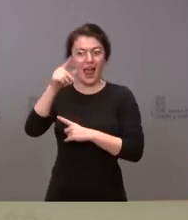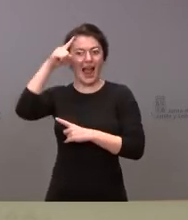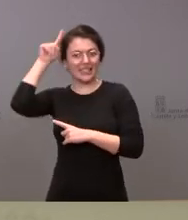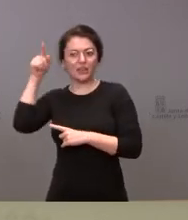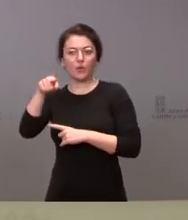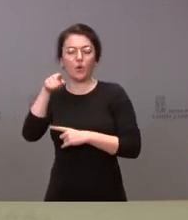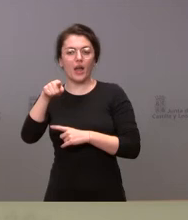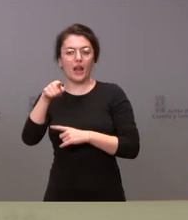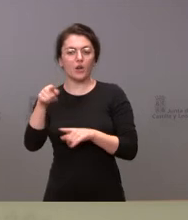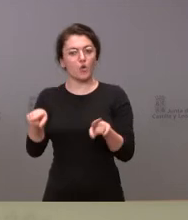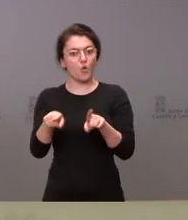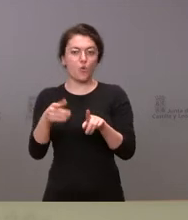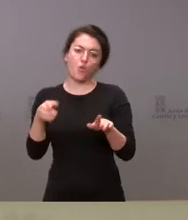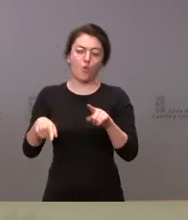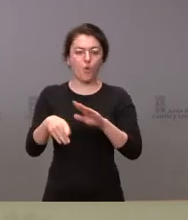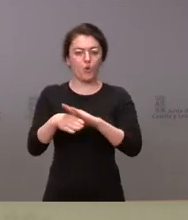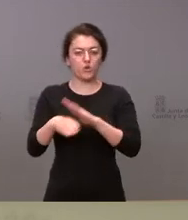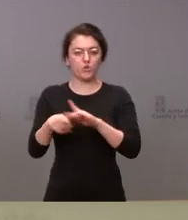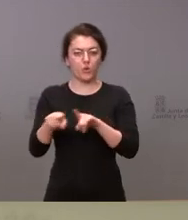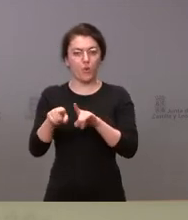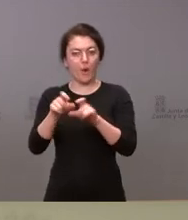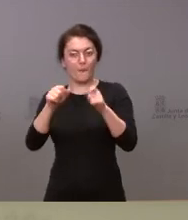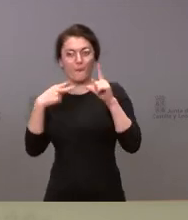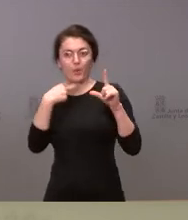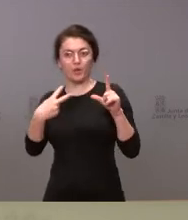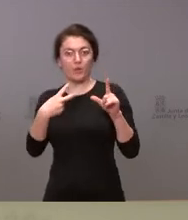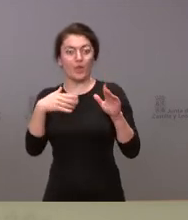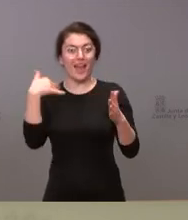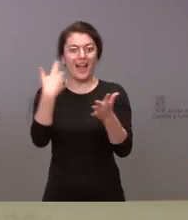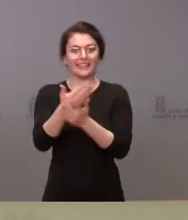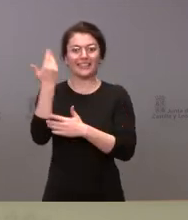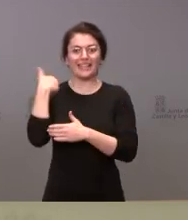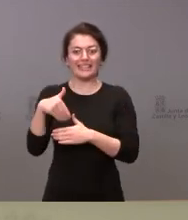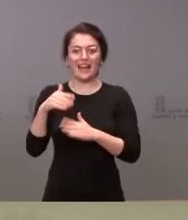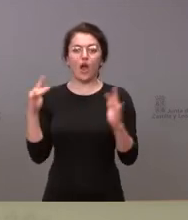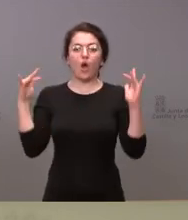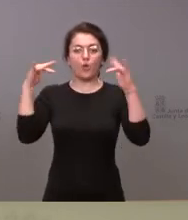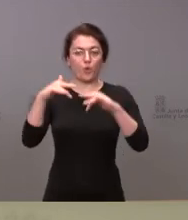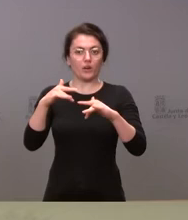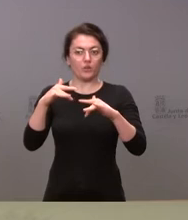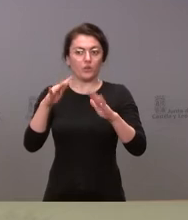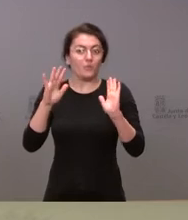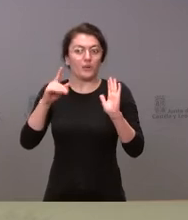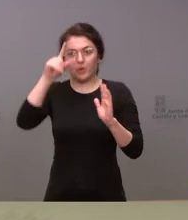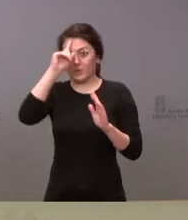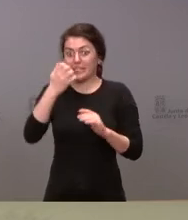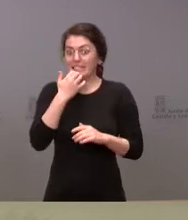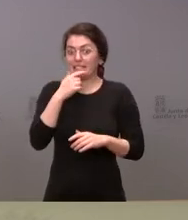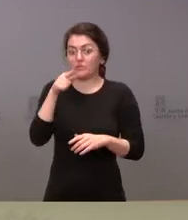hasta el Congreso extraordinario. Supongo que el Gobierno autonómico está satisfecho con esta decisión. Gracias.